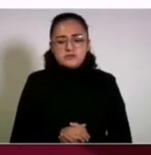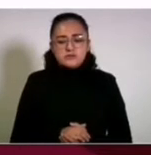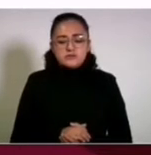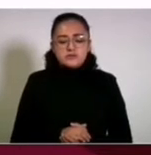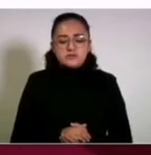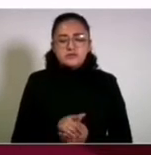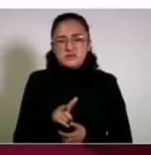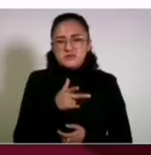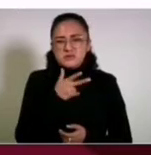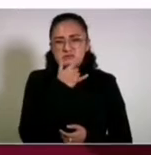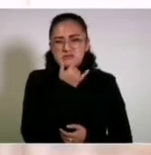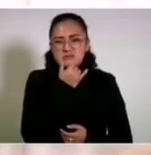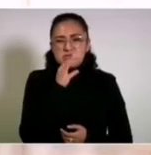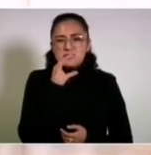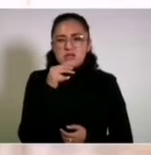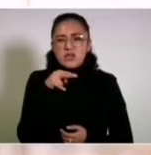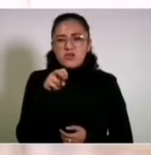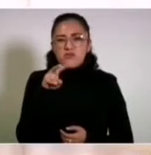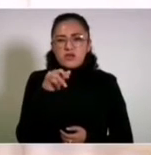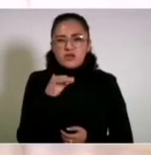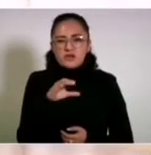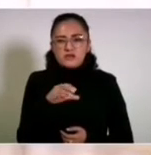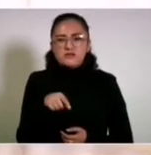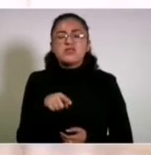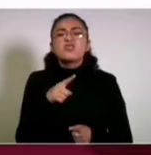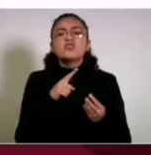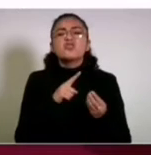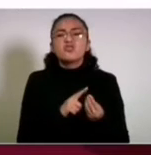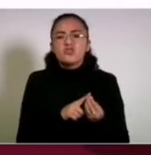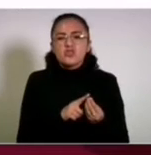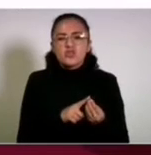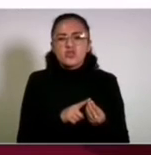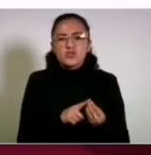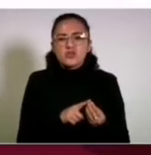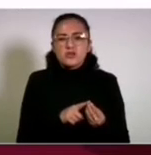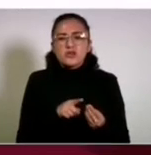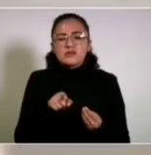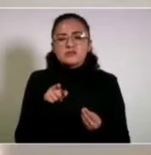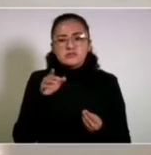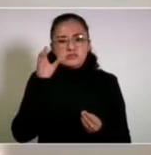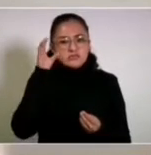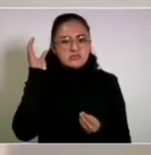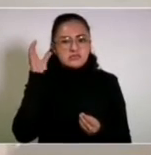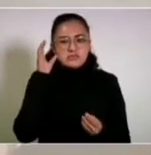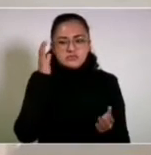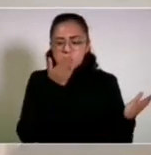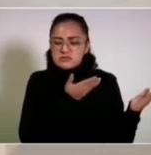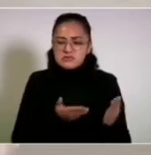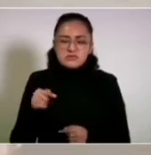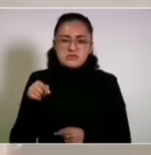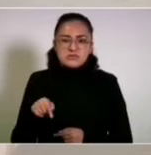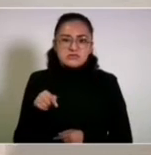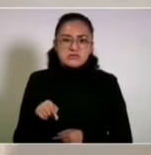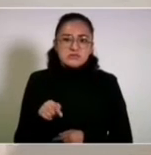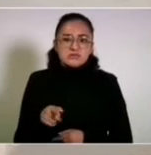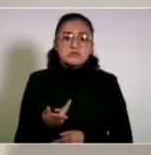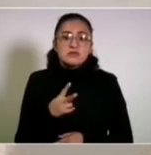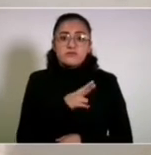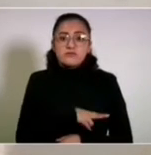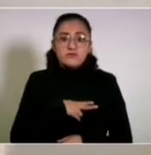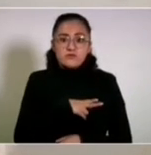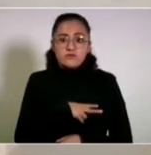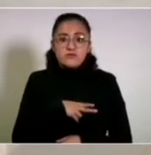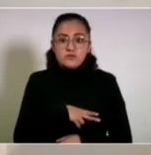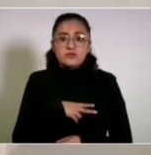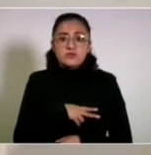¿Es a Sinovac de dónde las hacen? Es China, gobernador. Esta sí es de virus